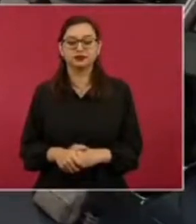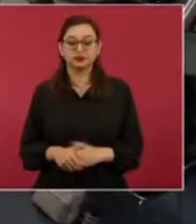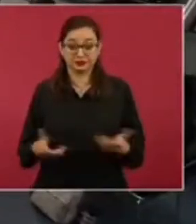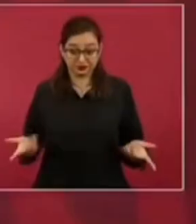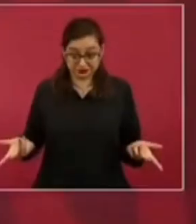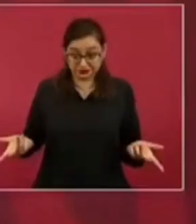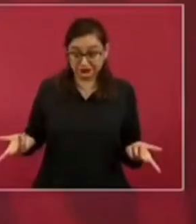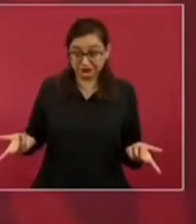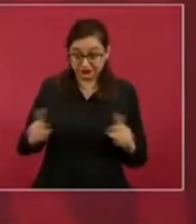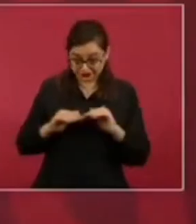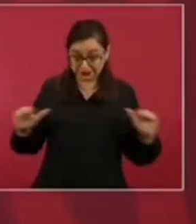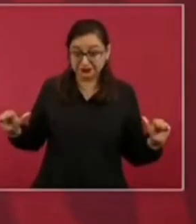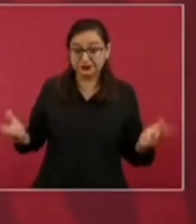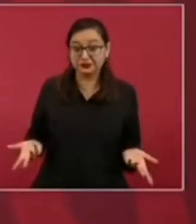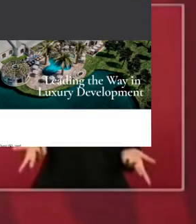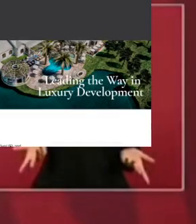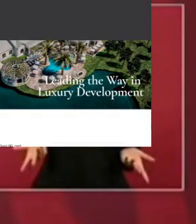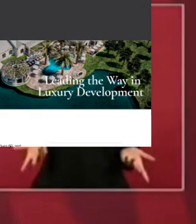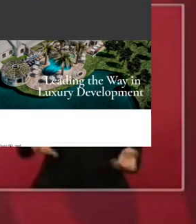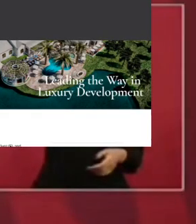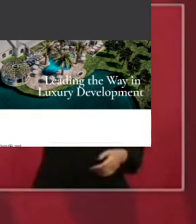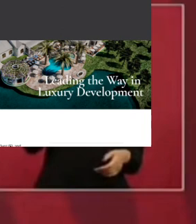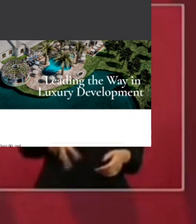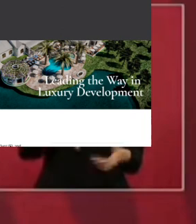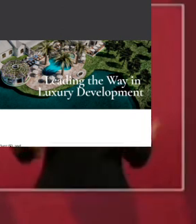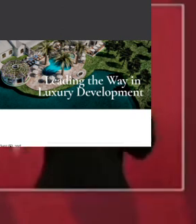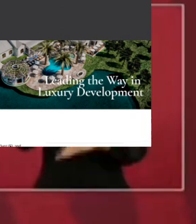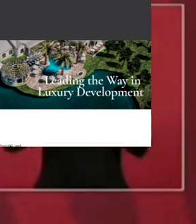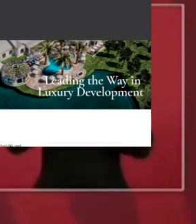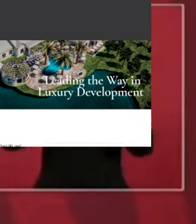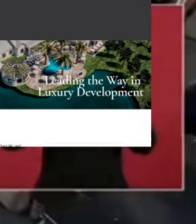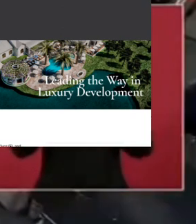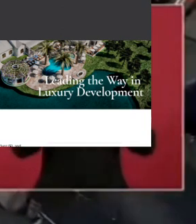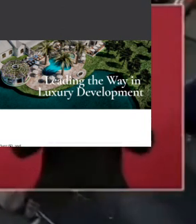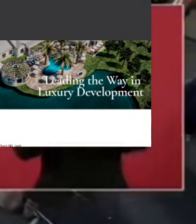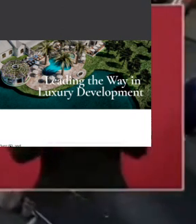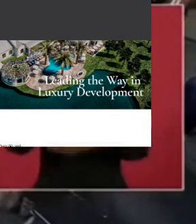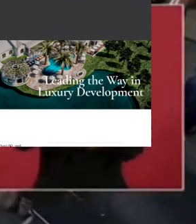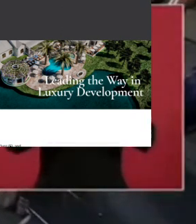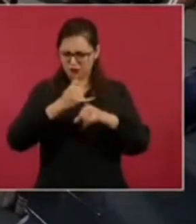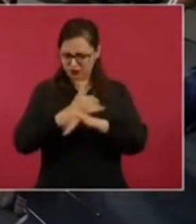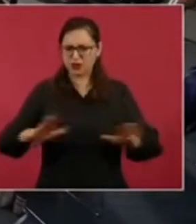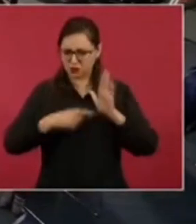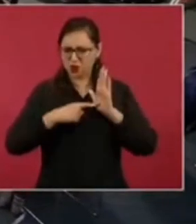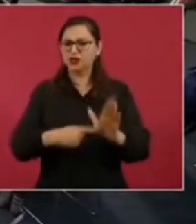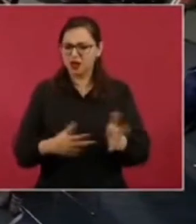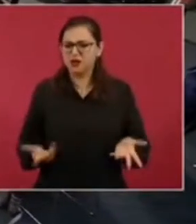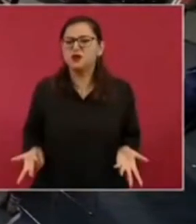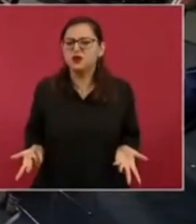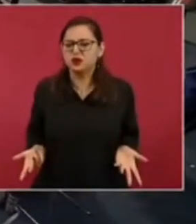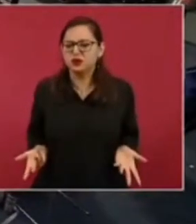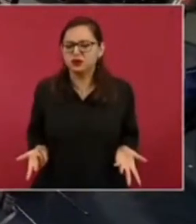Entonces, ¿cómo ven? ¿También mexicanos contra la corrupción? ¿También mexicanos contra la corrupción? ¡De una vez! ¿Sí? Pero